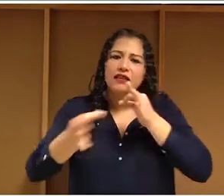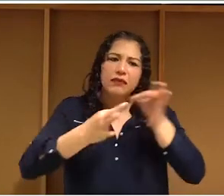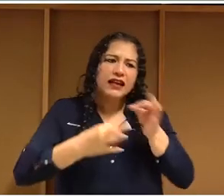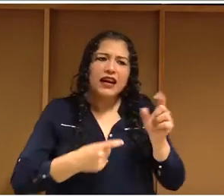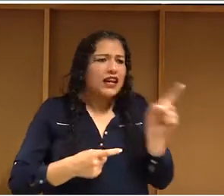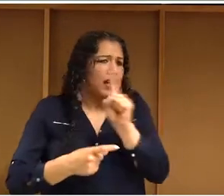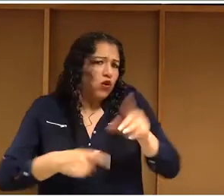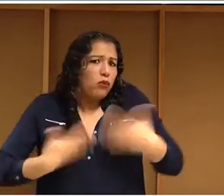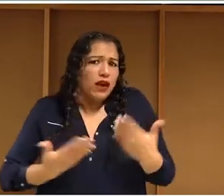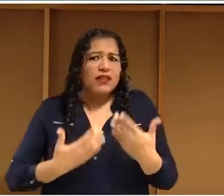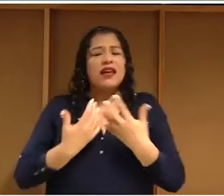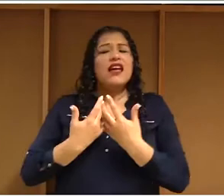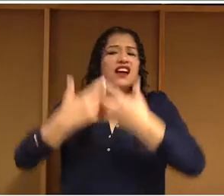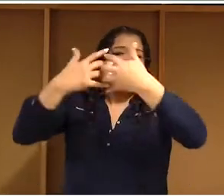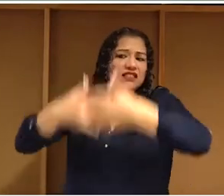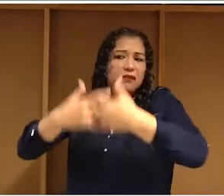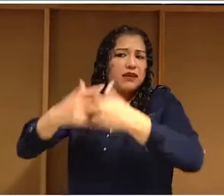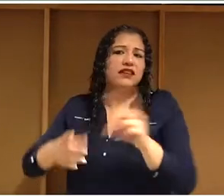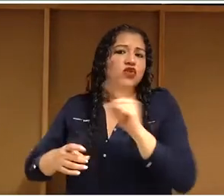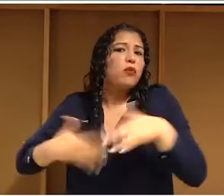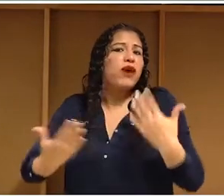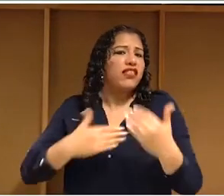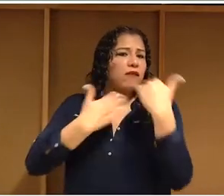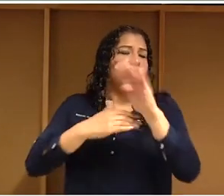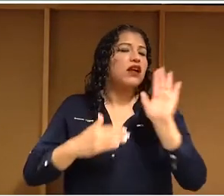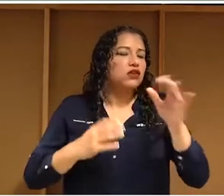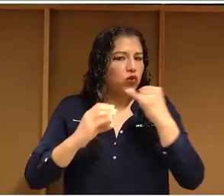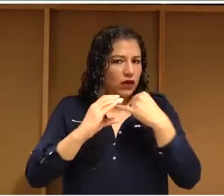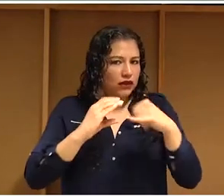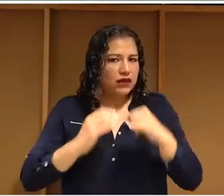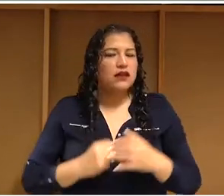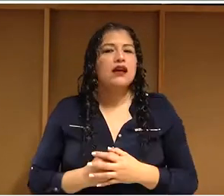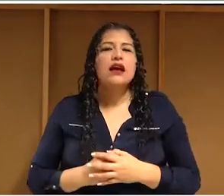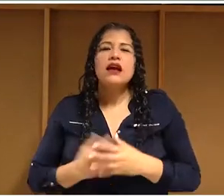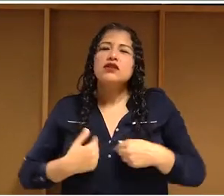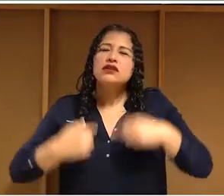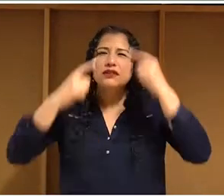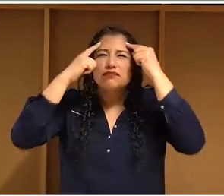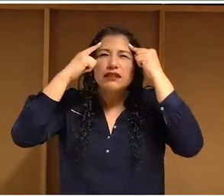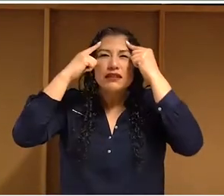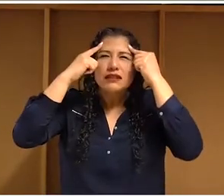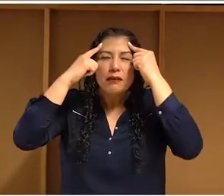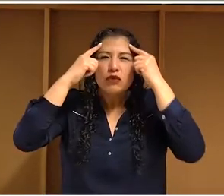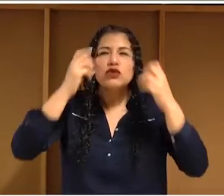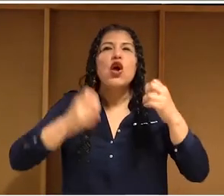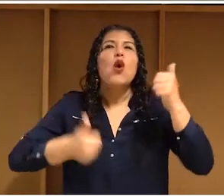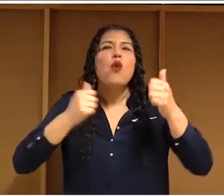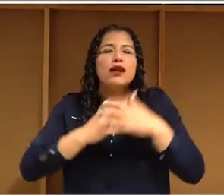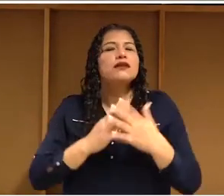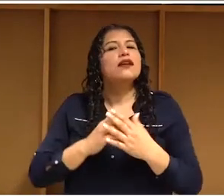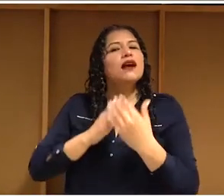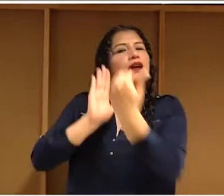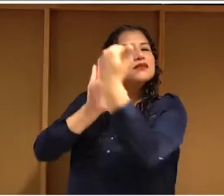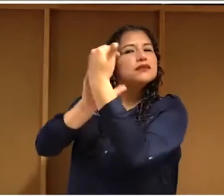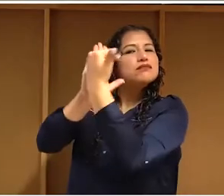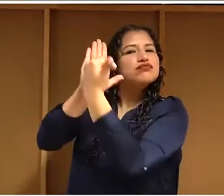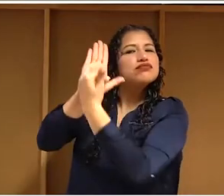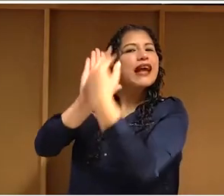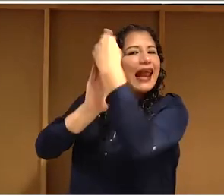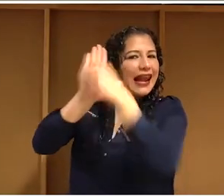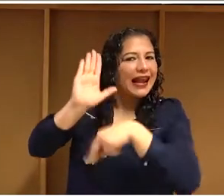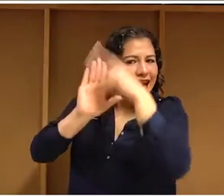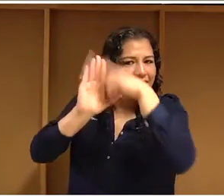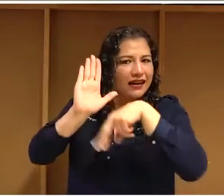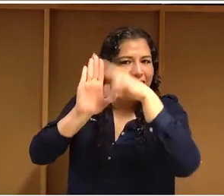derecho a tener una conexión a internet sin filtro. Entonces, se nos ocurrió hacer un decálogo que es este proyecto